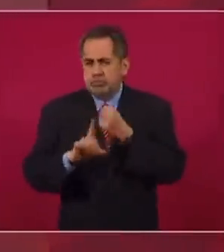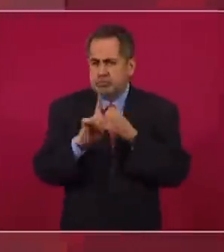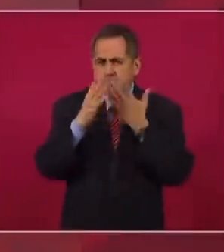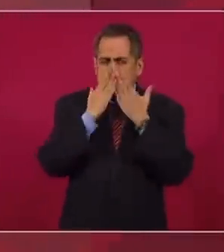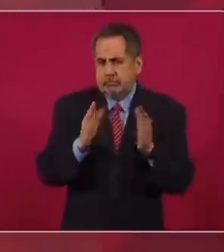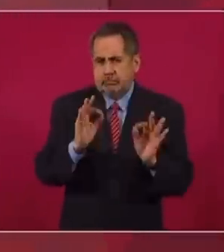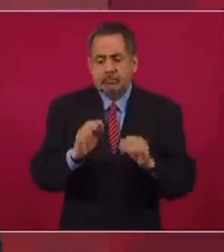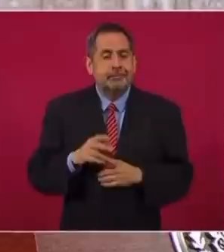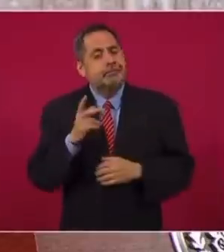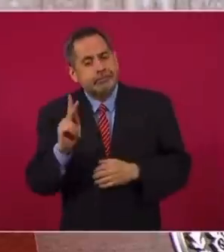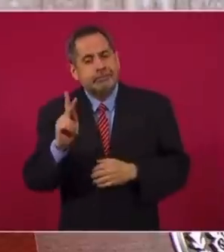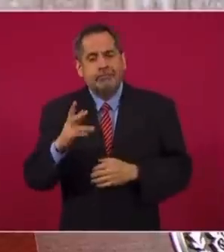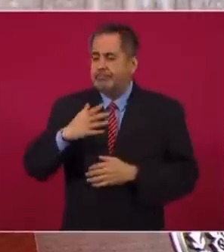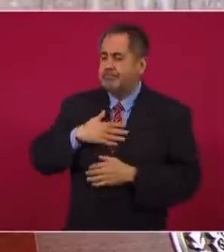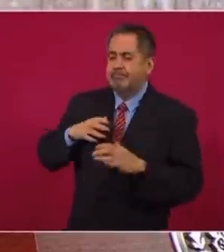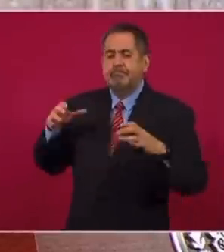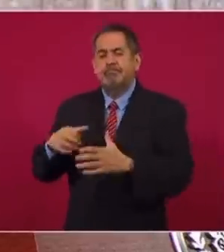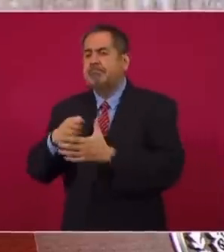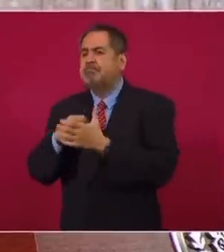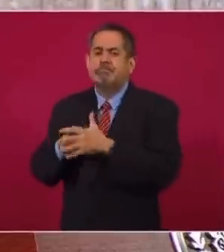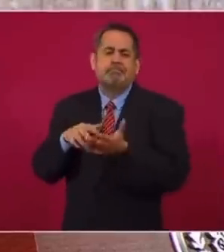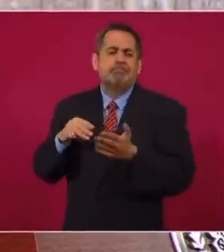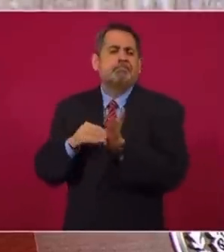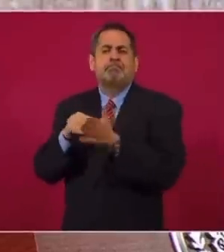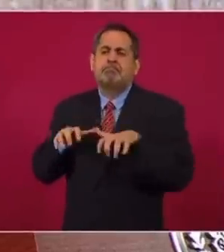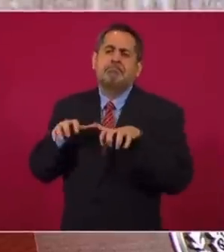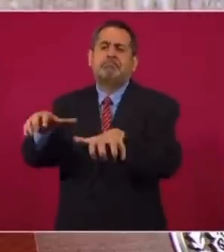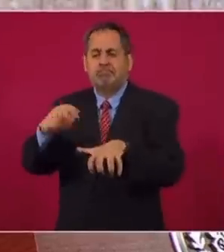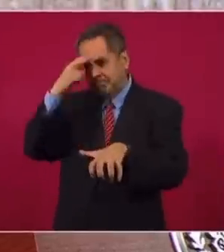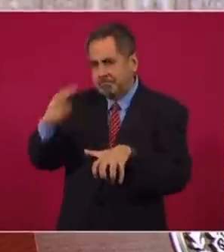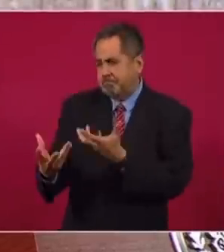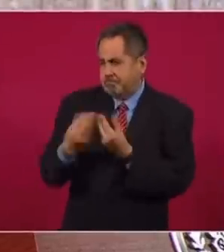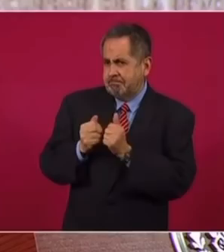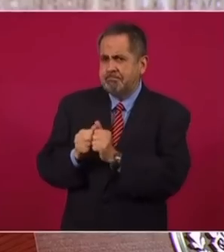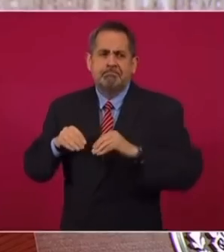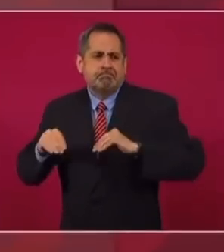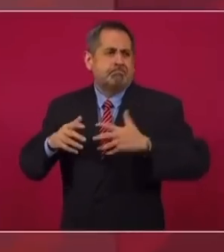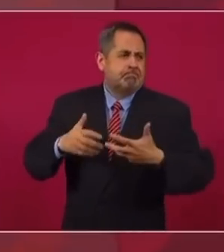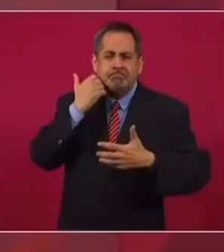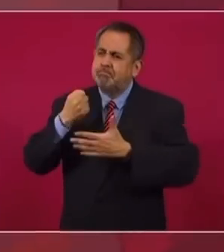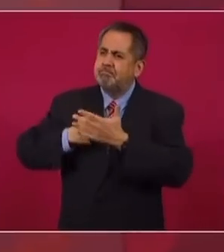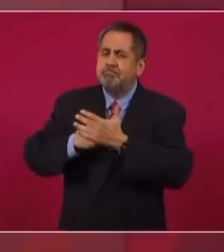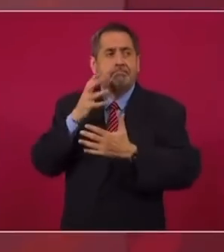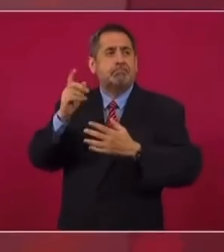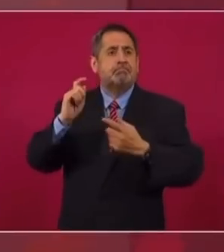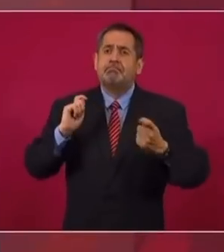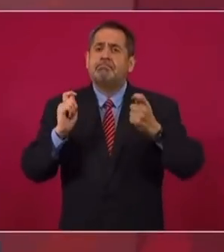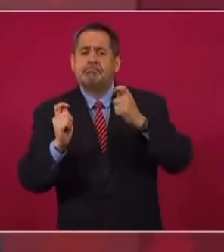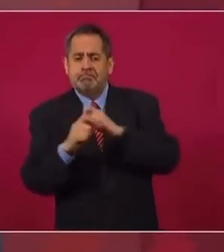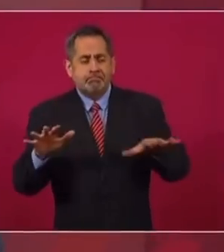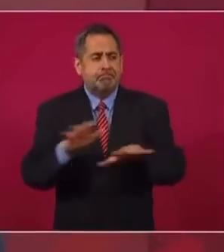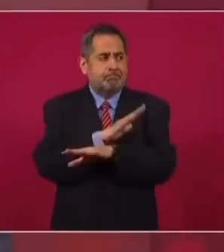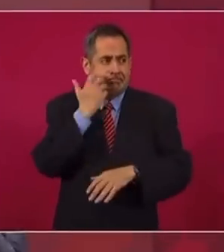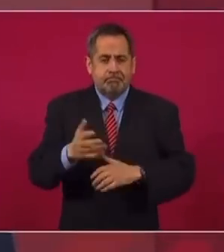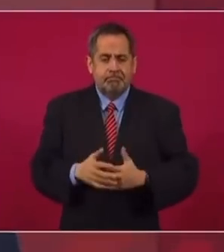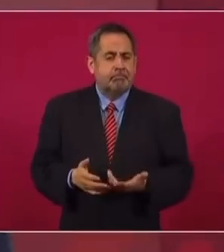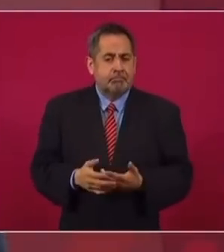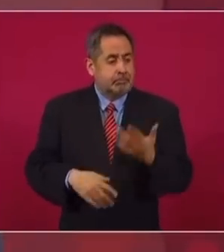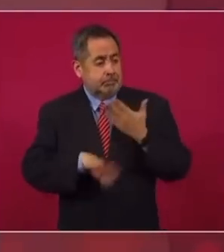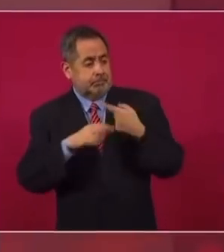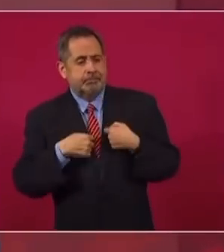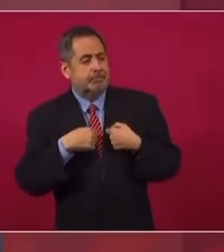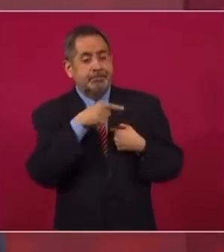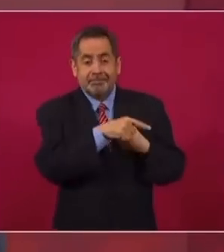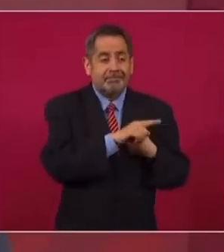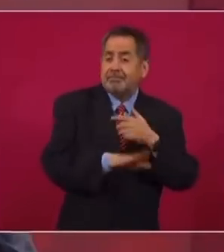si yo no formara parte de un movimiento de millones de mexicanos que queremos llevar a cabo una transformación en el país. Ahora sí que no es conmigo,